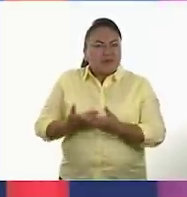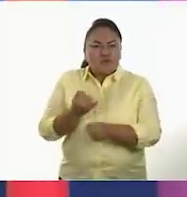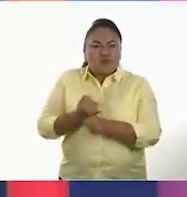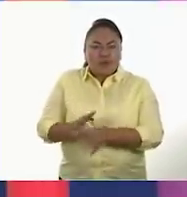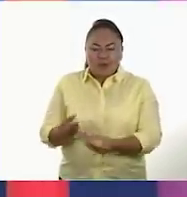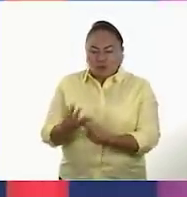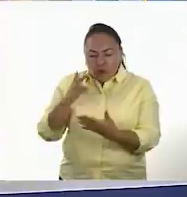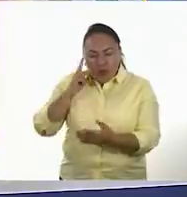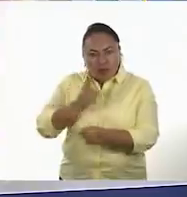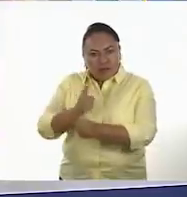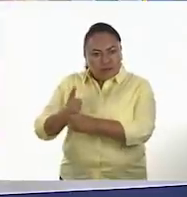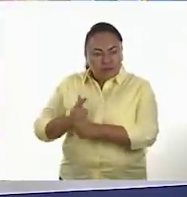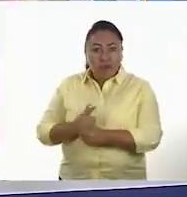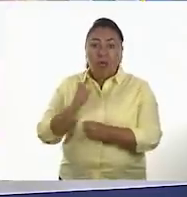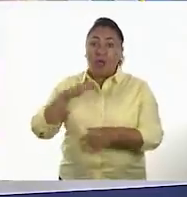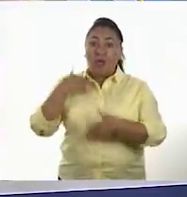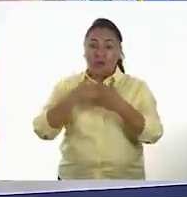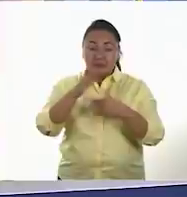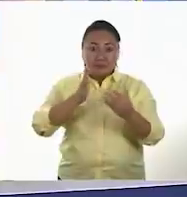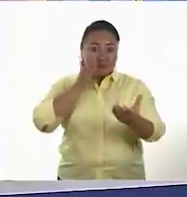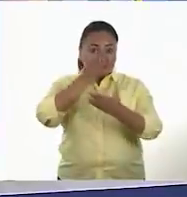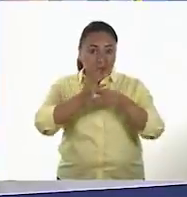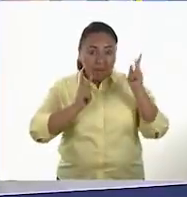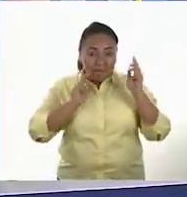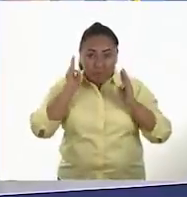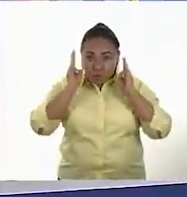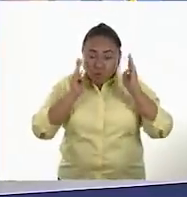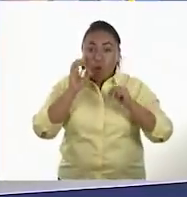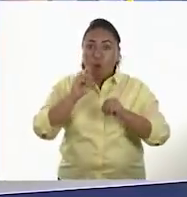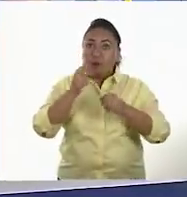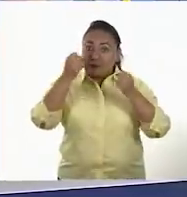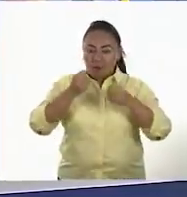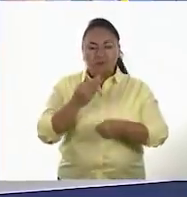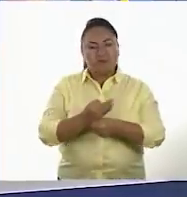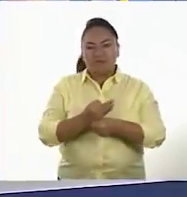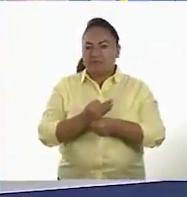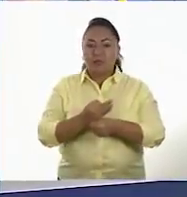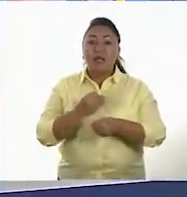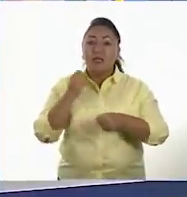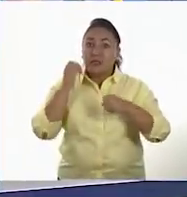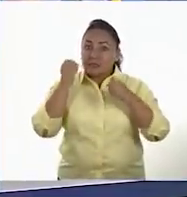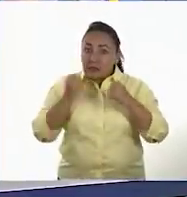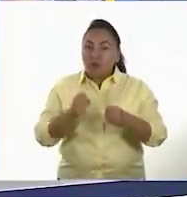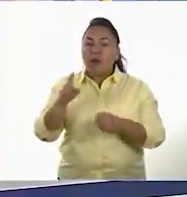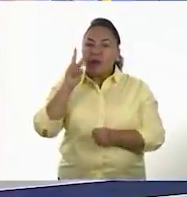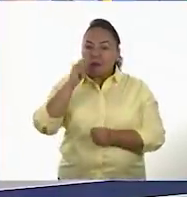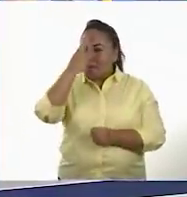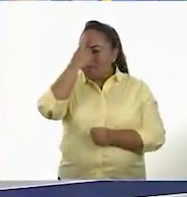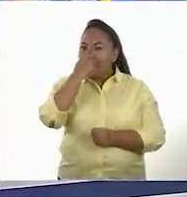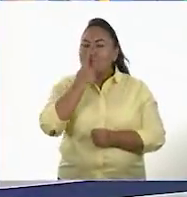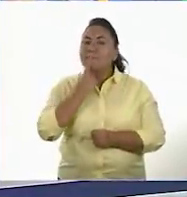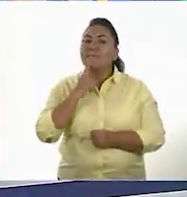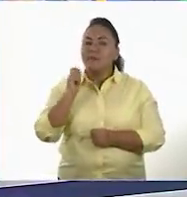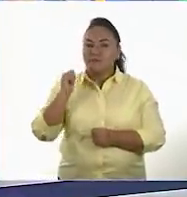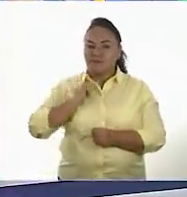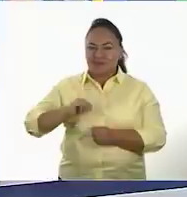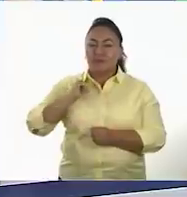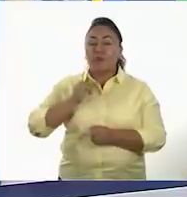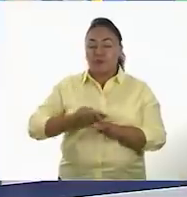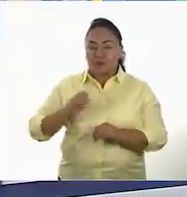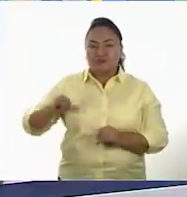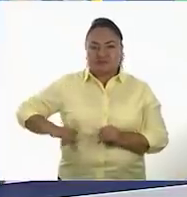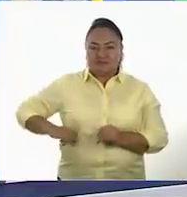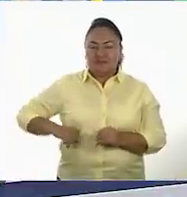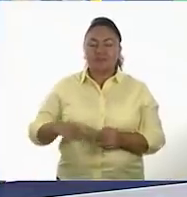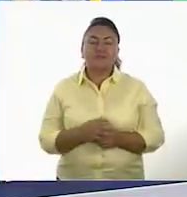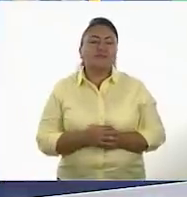nos dan, así que cuando vayan a un museo, cuando sea seguro y pertinente, no se pierdan las figuras de cerámica, que siempre son muy interesantes.